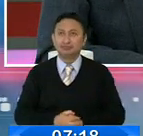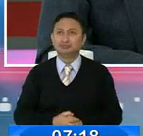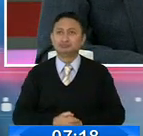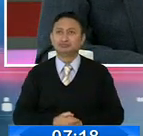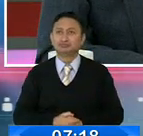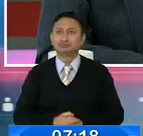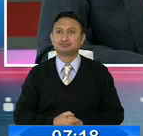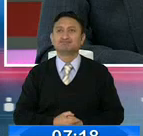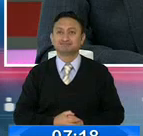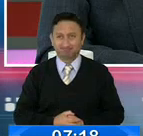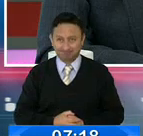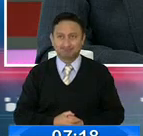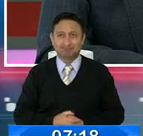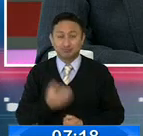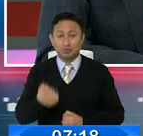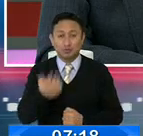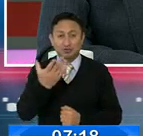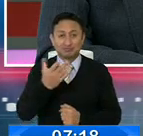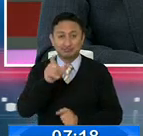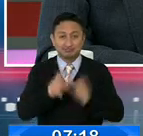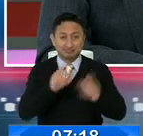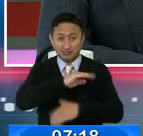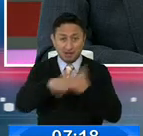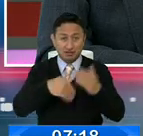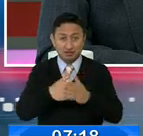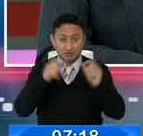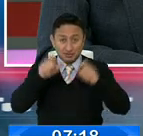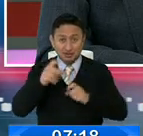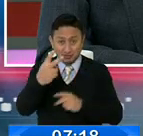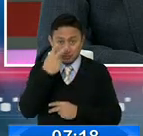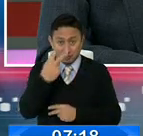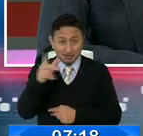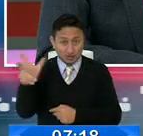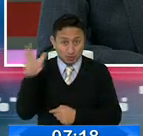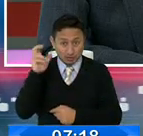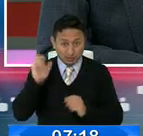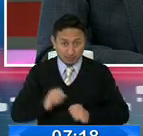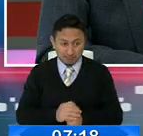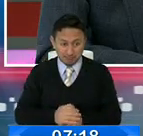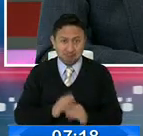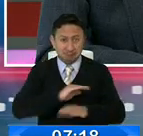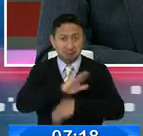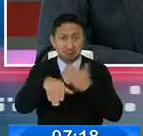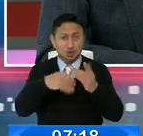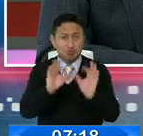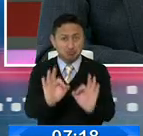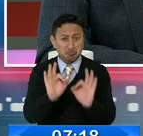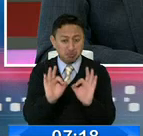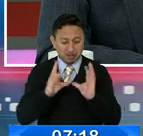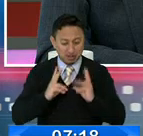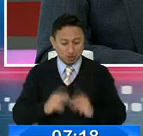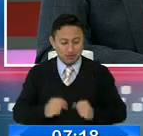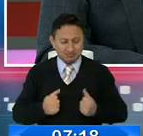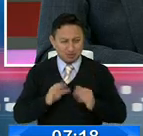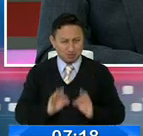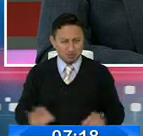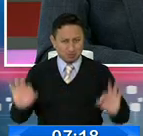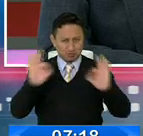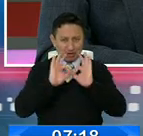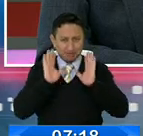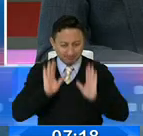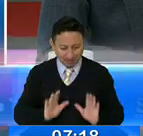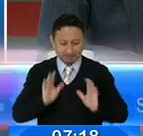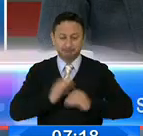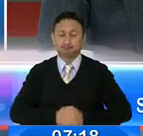Buenos días, Roberto. Buenos días a todos los que nos ven y nos escuchan esta mañana. Espero que todos estén muy bien de salud, que es lo más importante. Efectivamente,